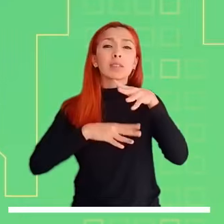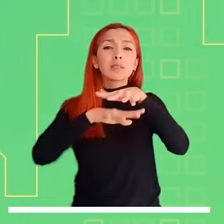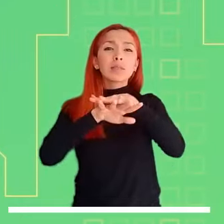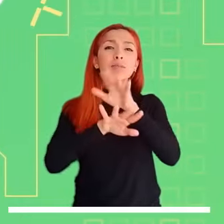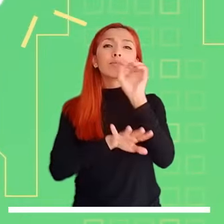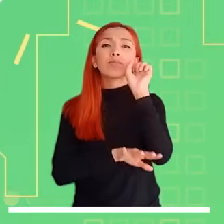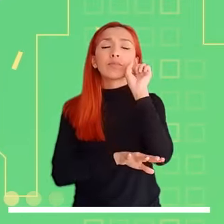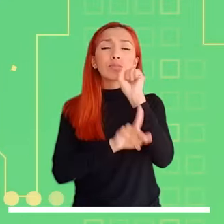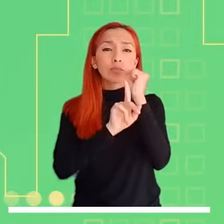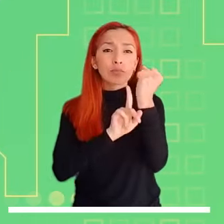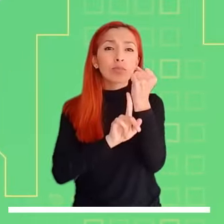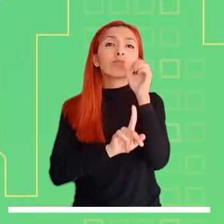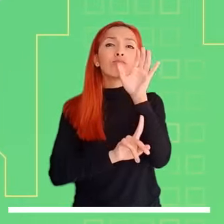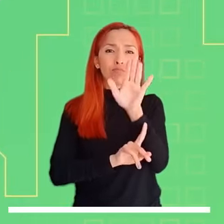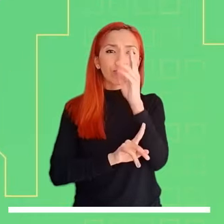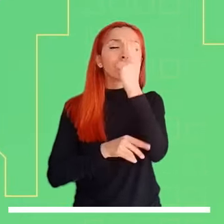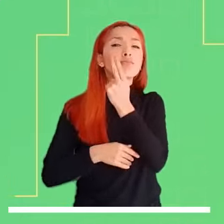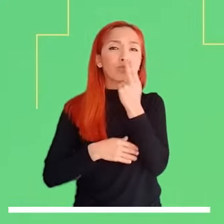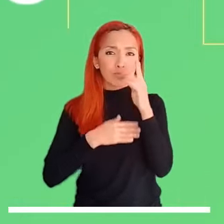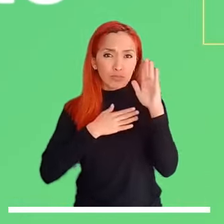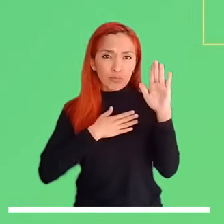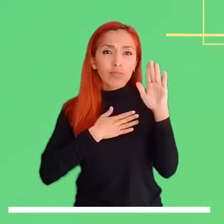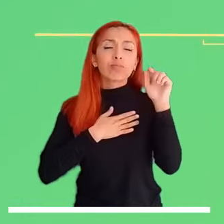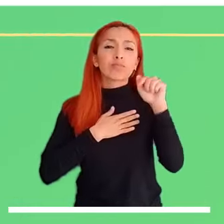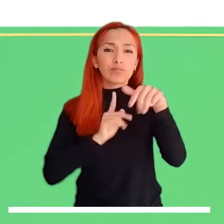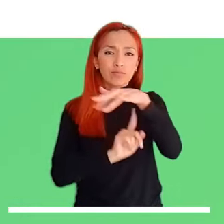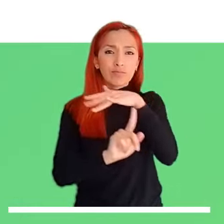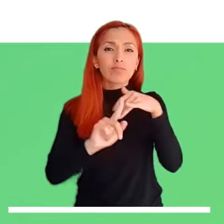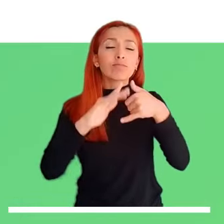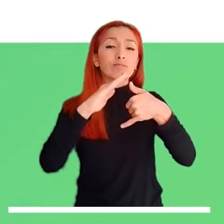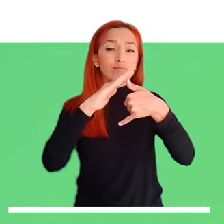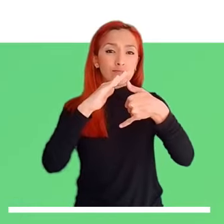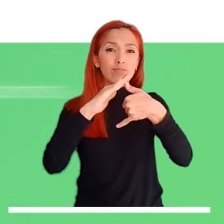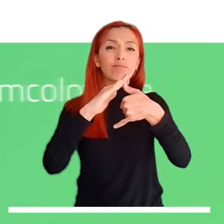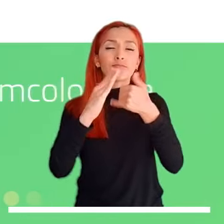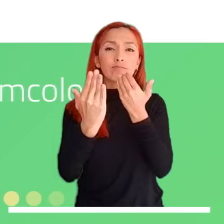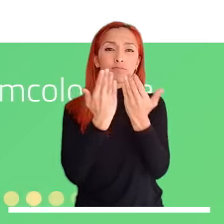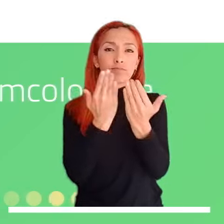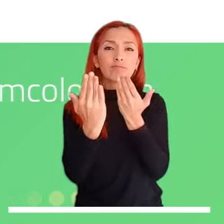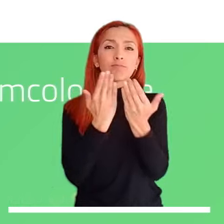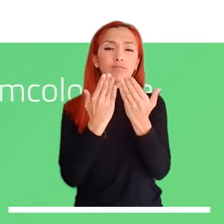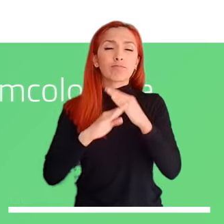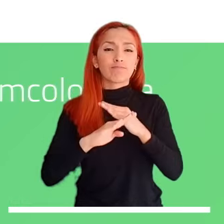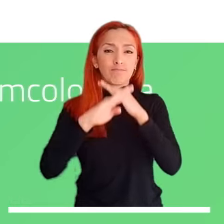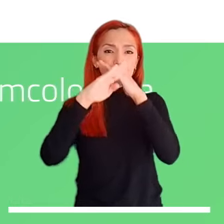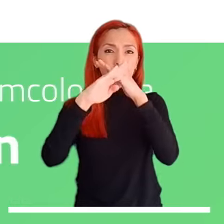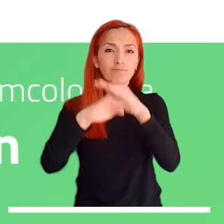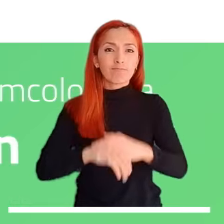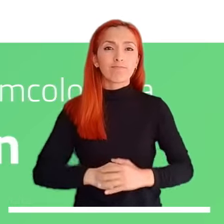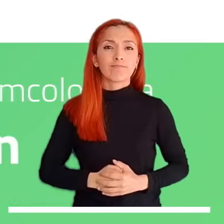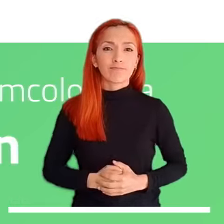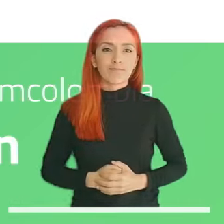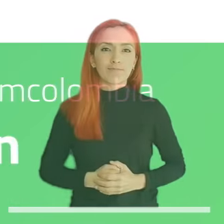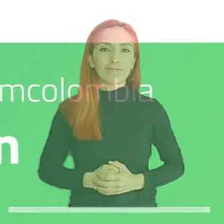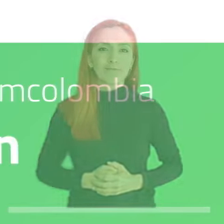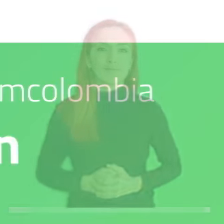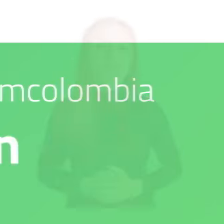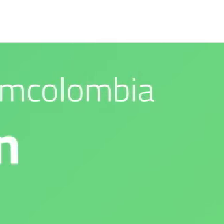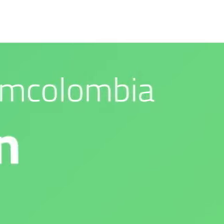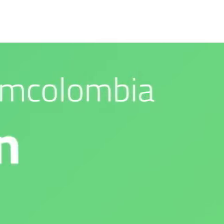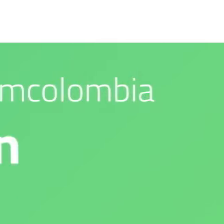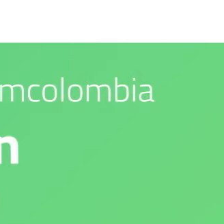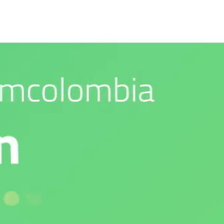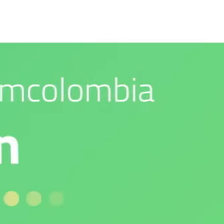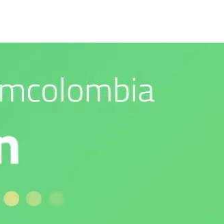Síguenos en nuestras redes sociales. Nuestro compromiso es con el medio ambiente. IDEAM es confianza y